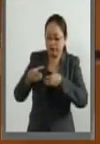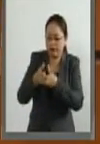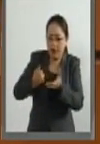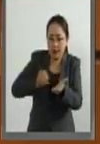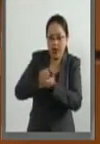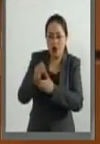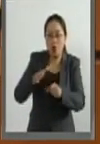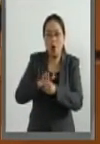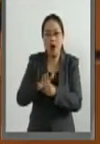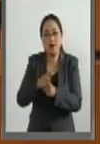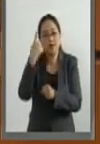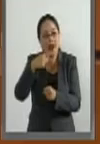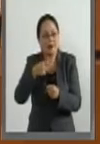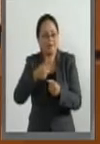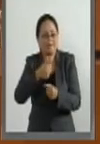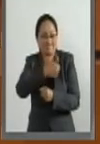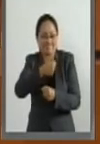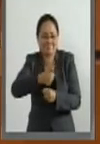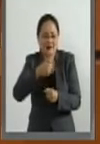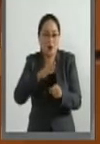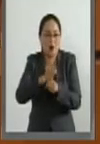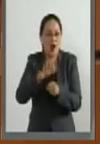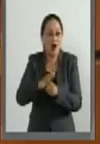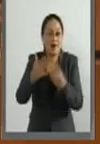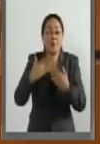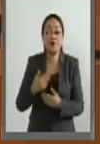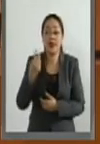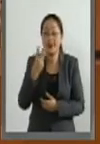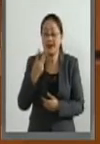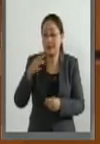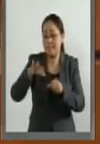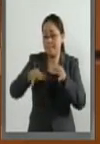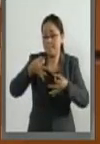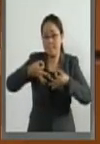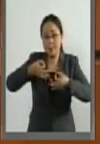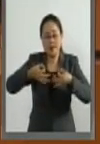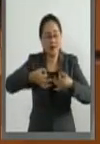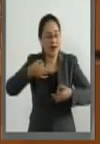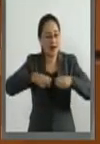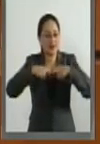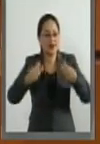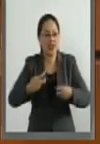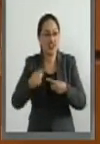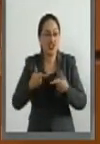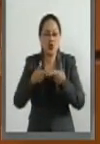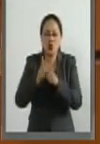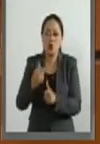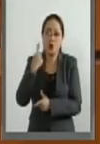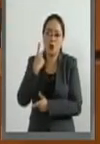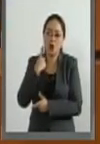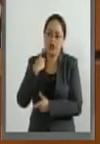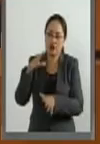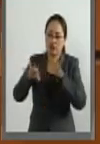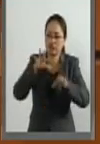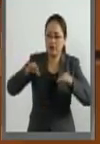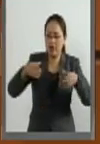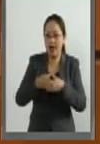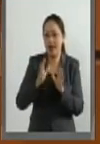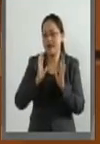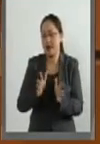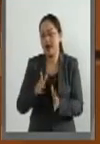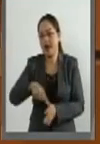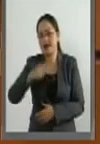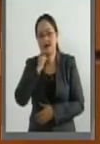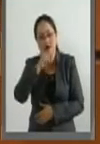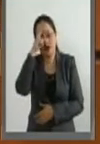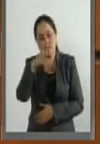cuotas. Estos tres magistrados están definidos por los diferentes partidos representados en este Senado